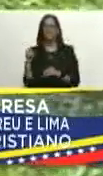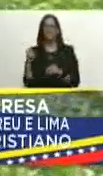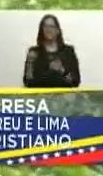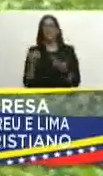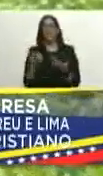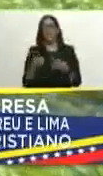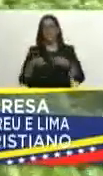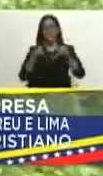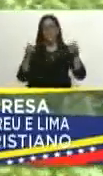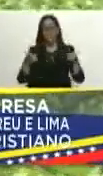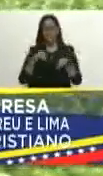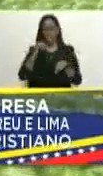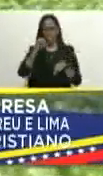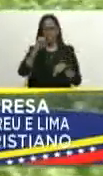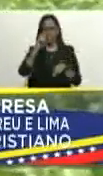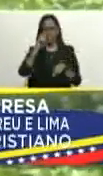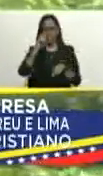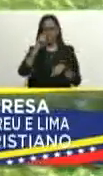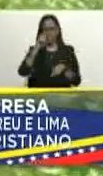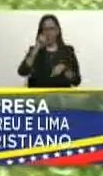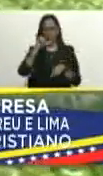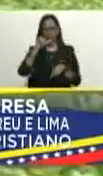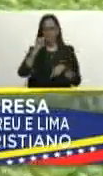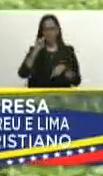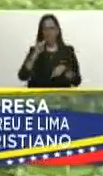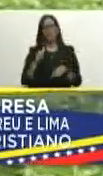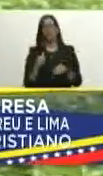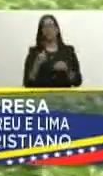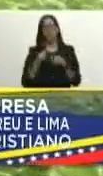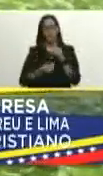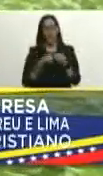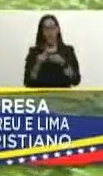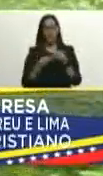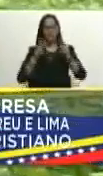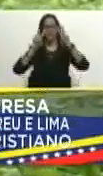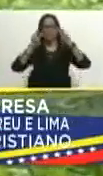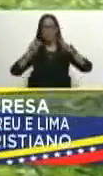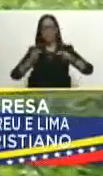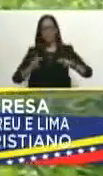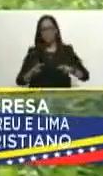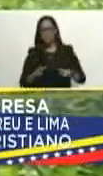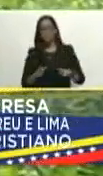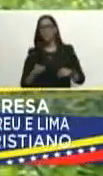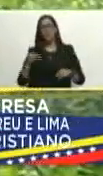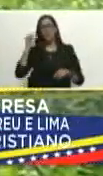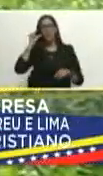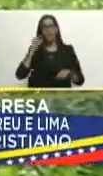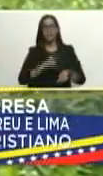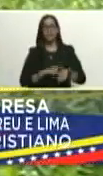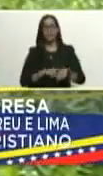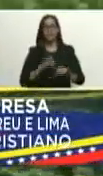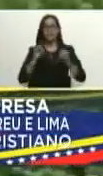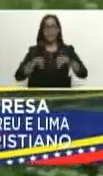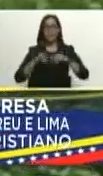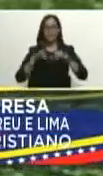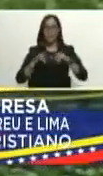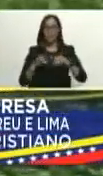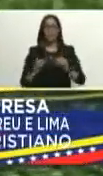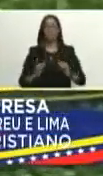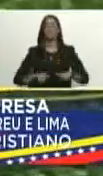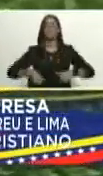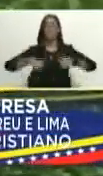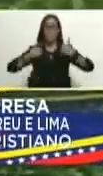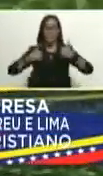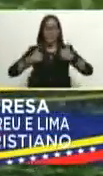y vamos a hacer una exploración con fechas tardías de siembra en el norte de verano con 1.000 hectáreas más de maíz